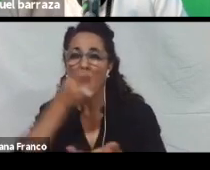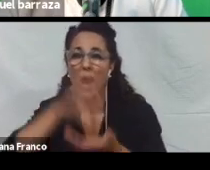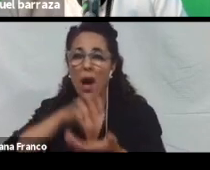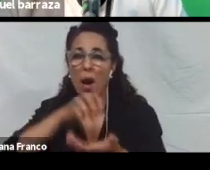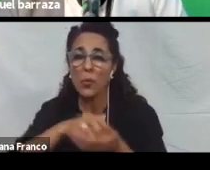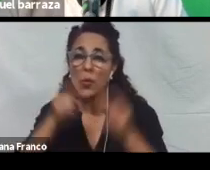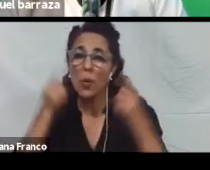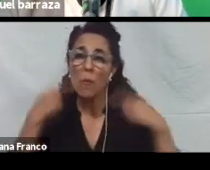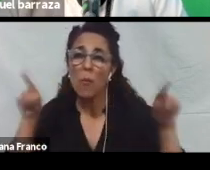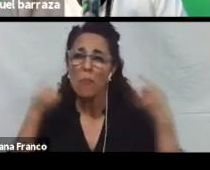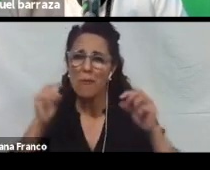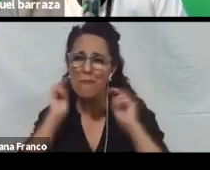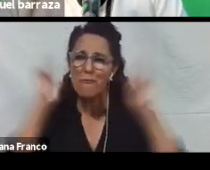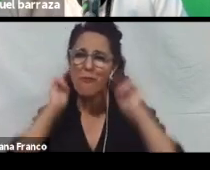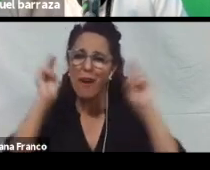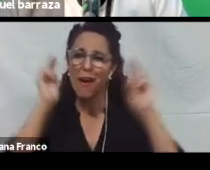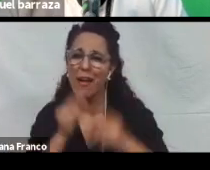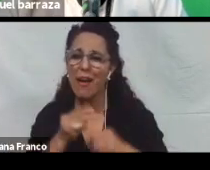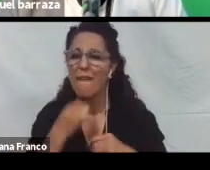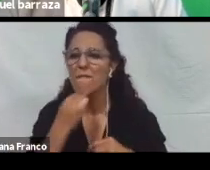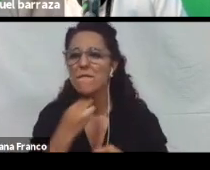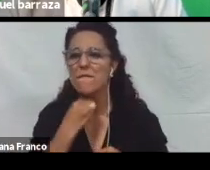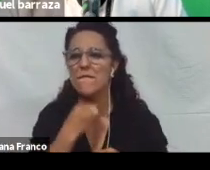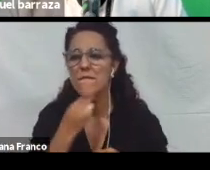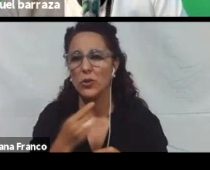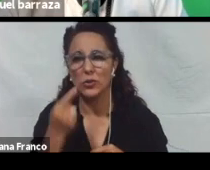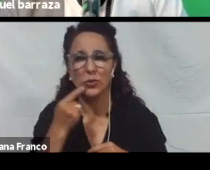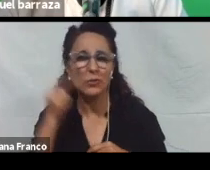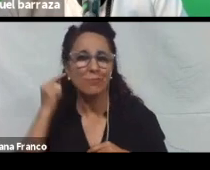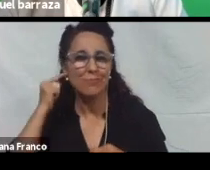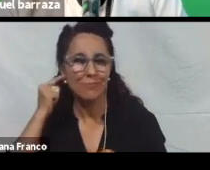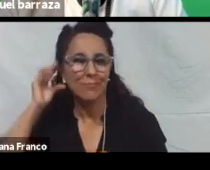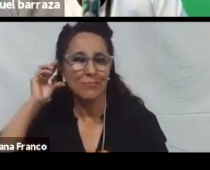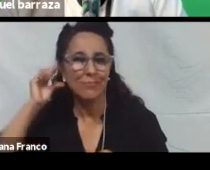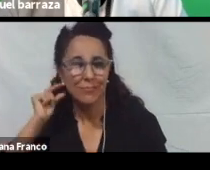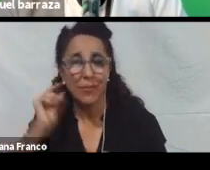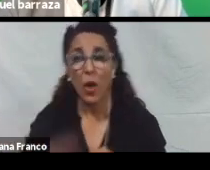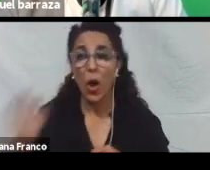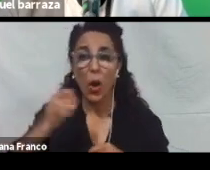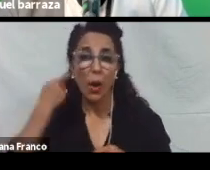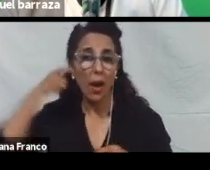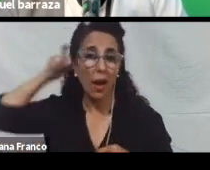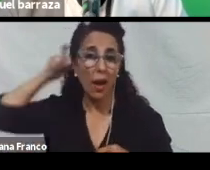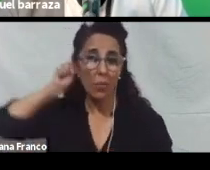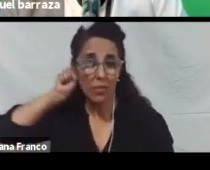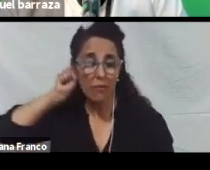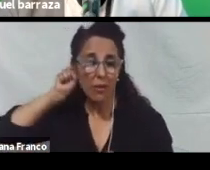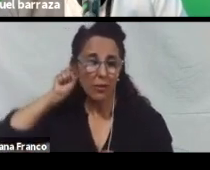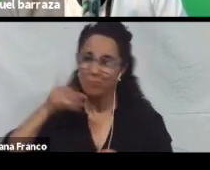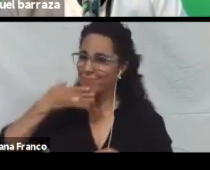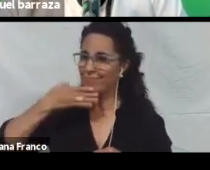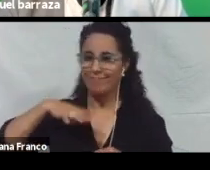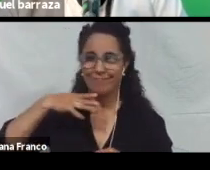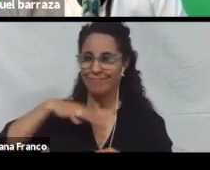fuerte. Y una voz. Si hay una persona. Que no escucha bien. O que utiliza audífonos. Por ahí no entiende. Porque no tiene el